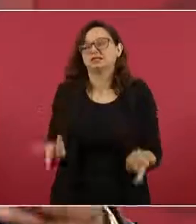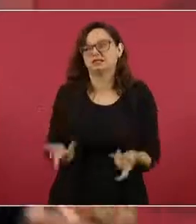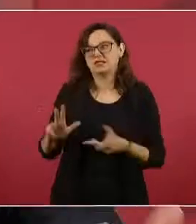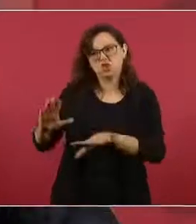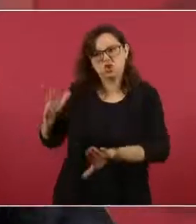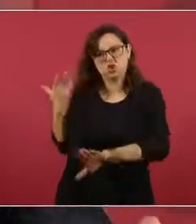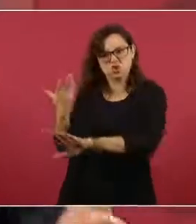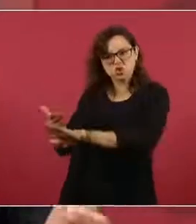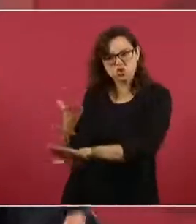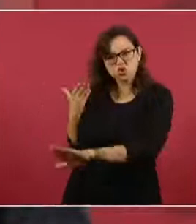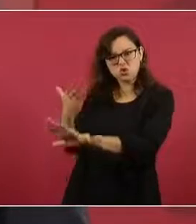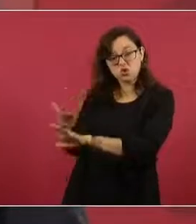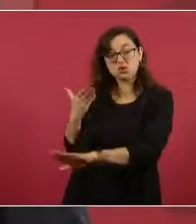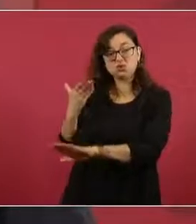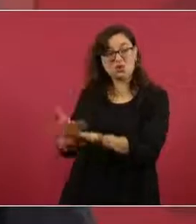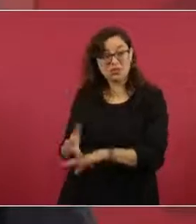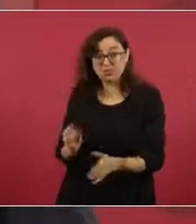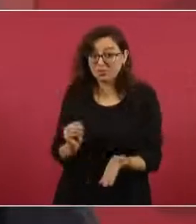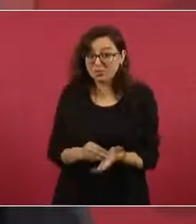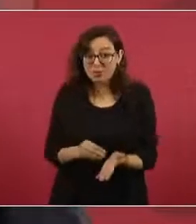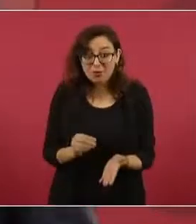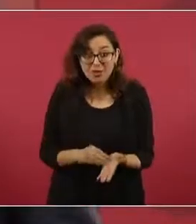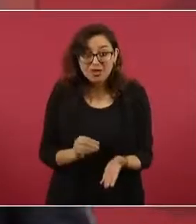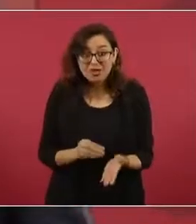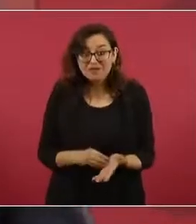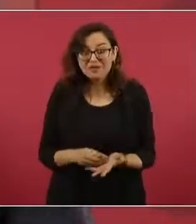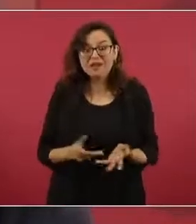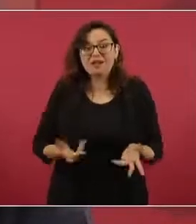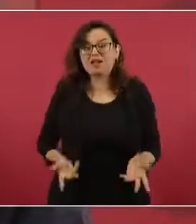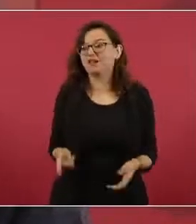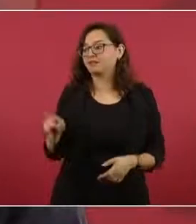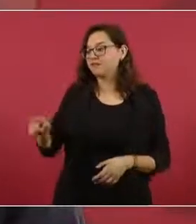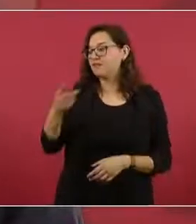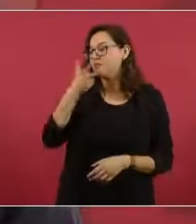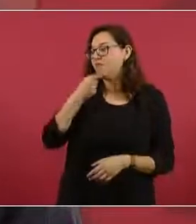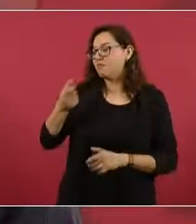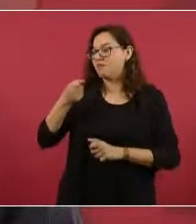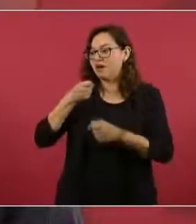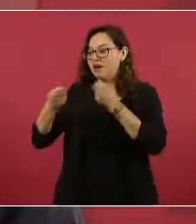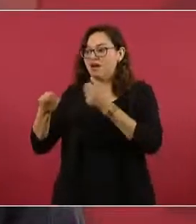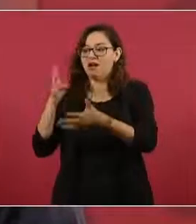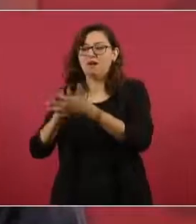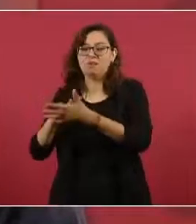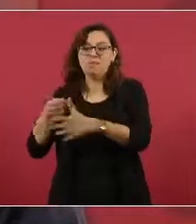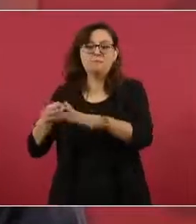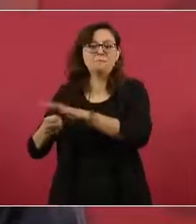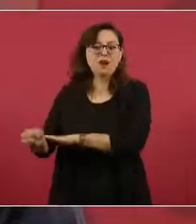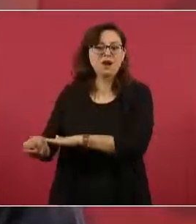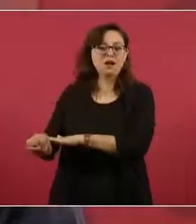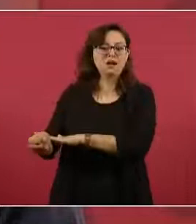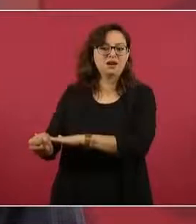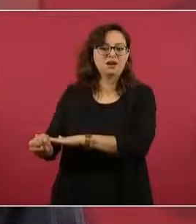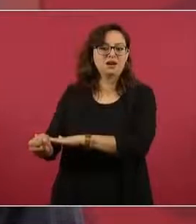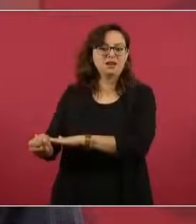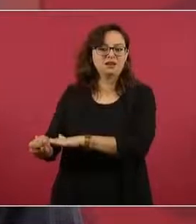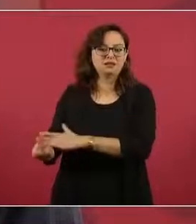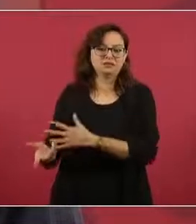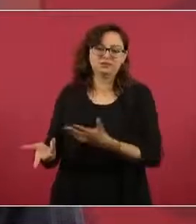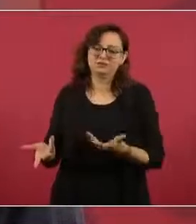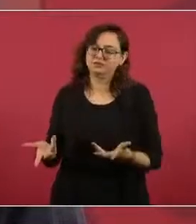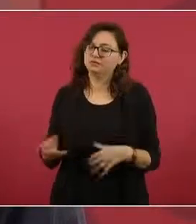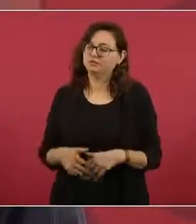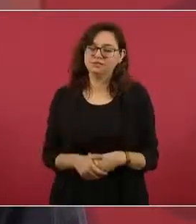Entonces, se le condena al periodista ya